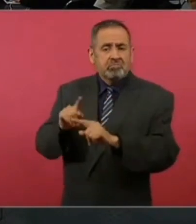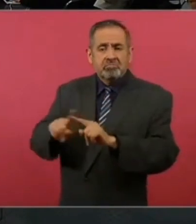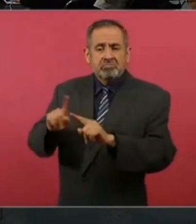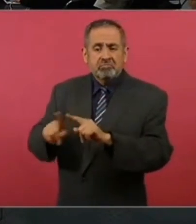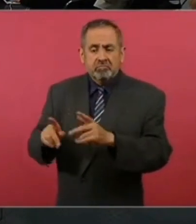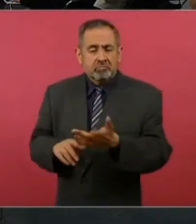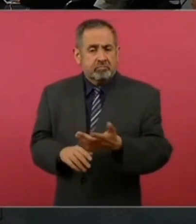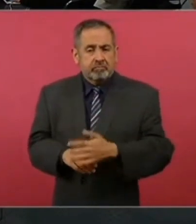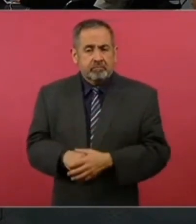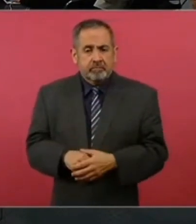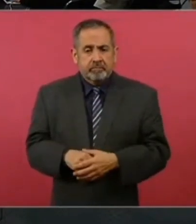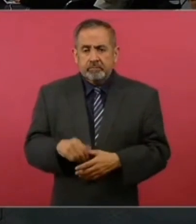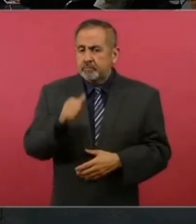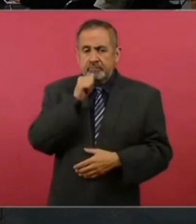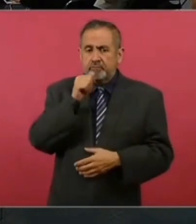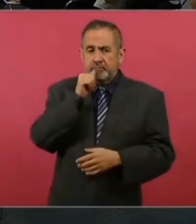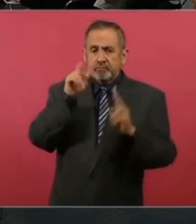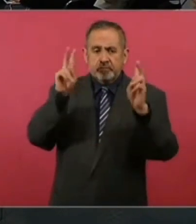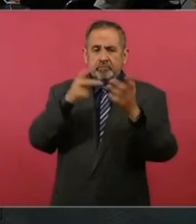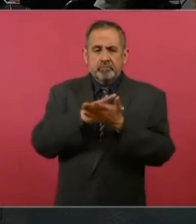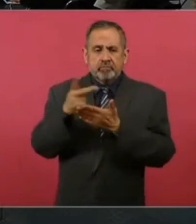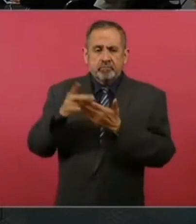Todavía no estaba el sembrando vida.